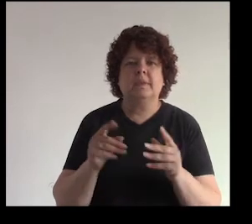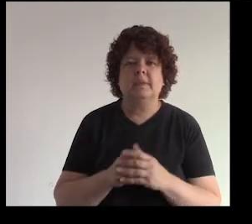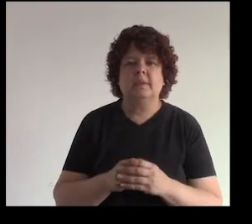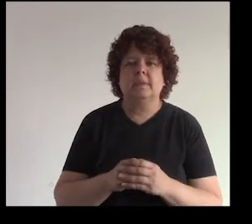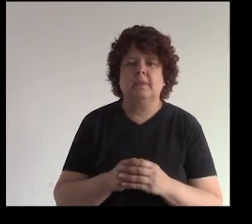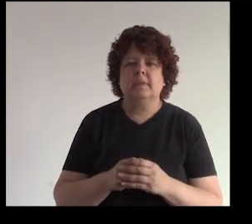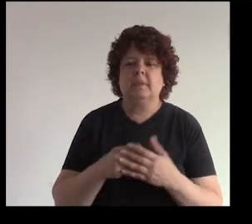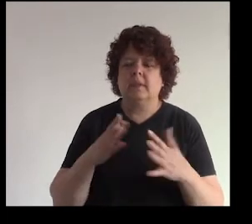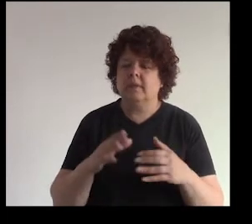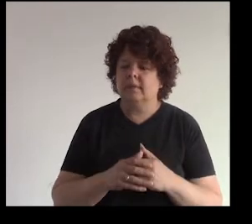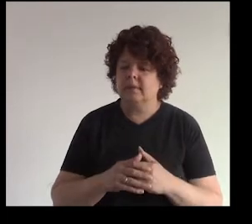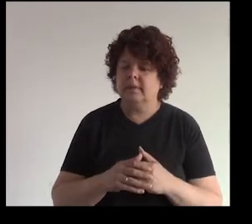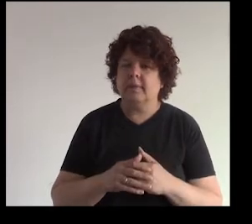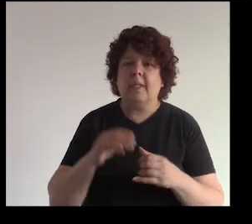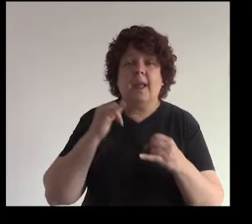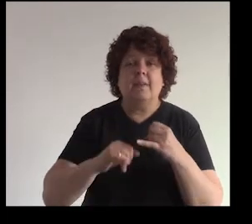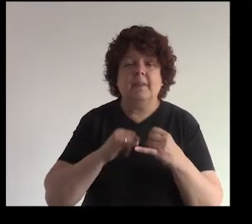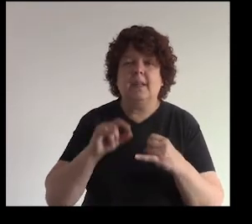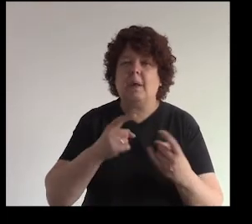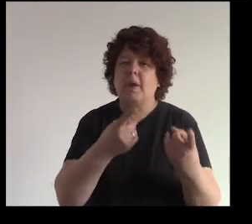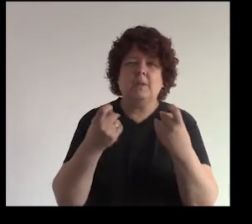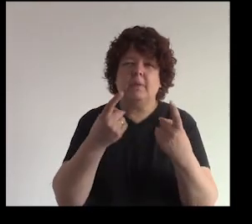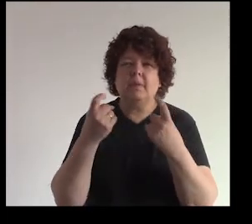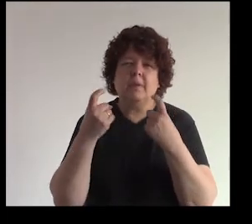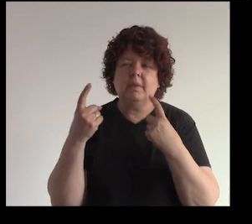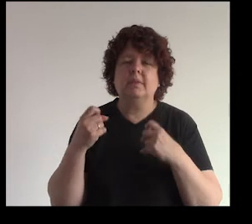ok vamos avanzando y al final no se preocupen que van a venir todas las preguntas